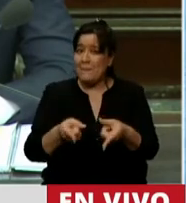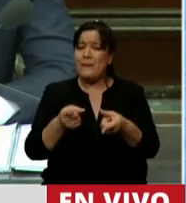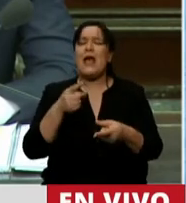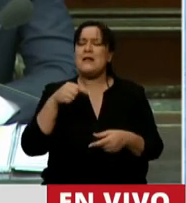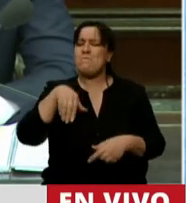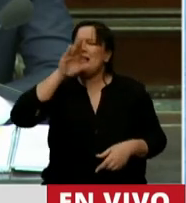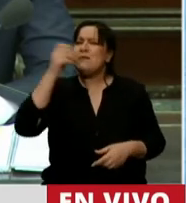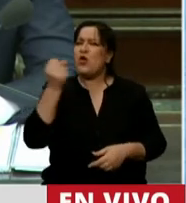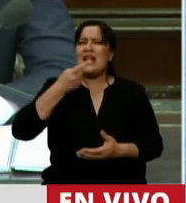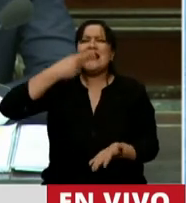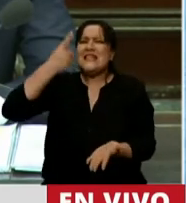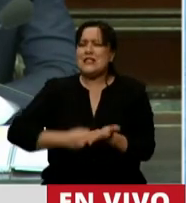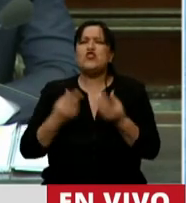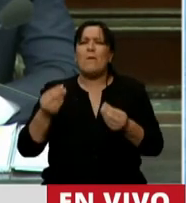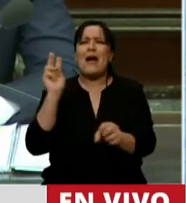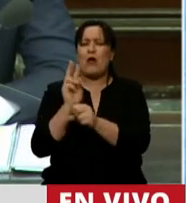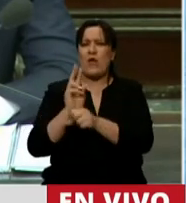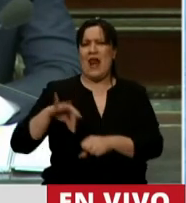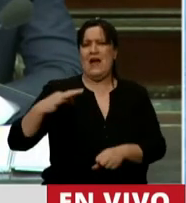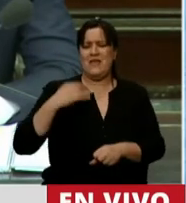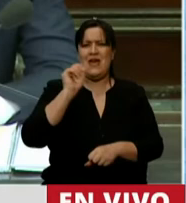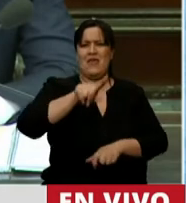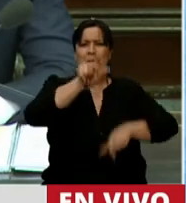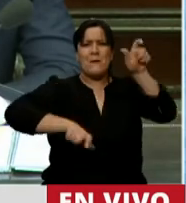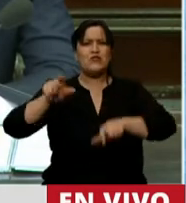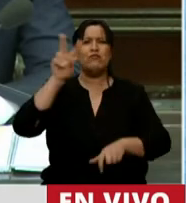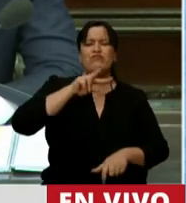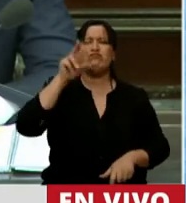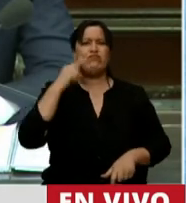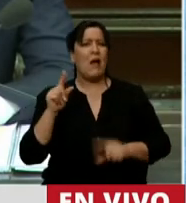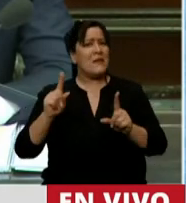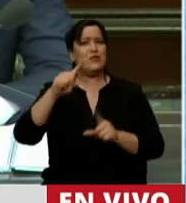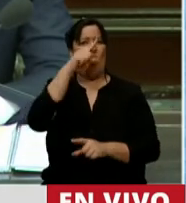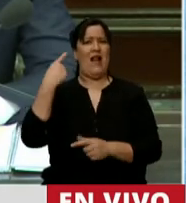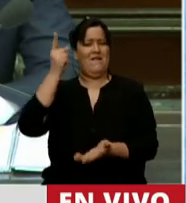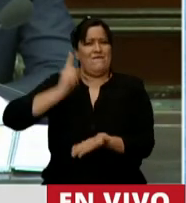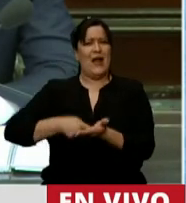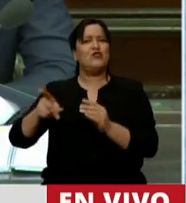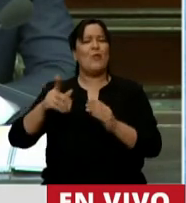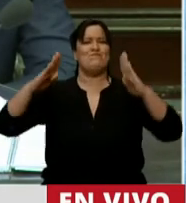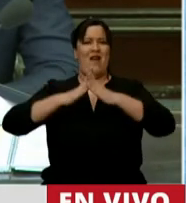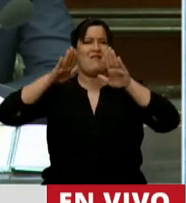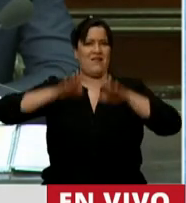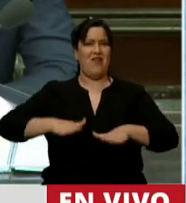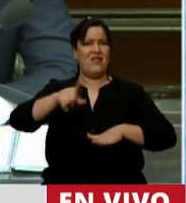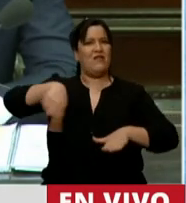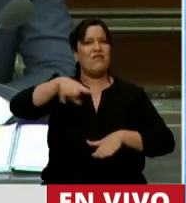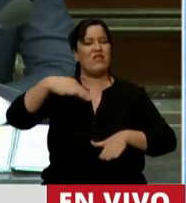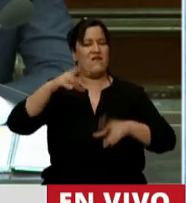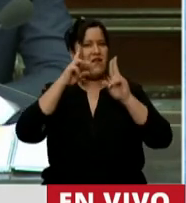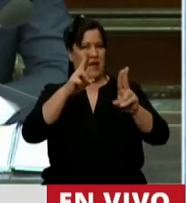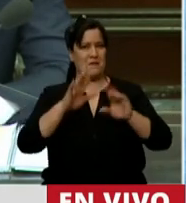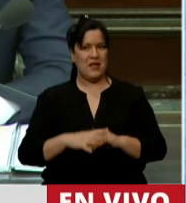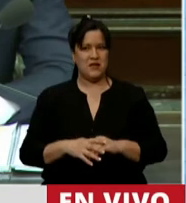más importante para cuidar la vida de los argentinos y las argentinas, que es la que ha tomado nuestro Presidente, que es la del aislamiento social preventivo y obligatorio,